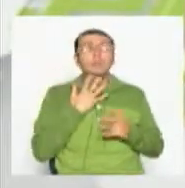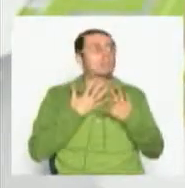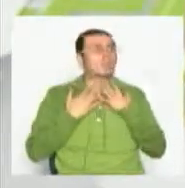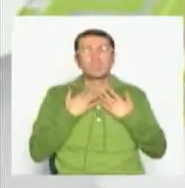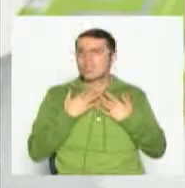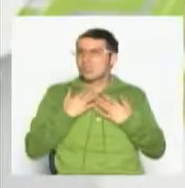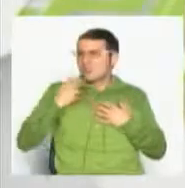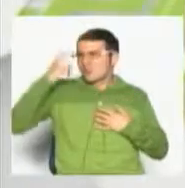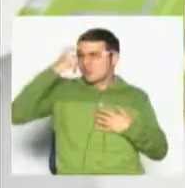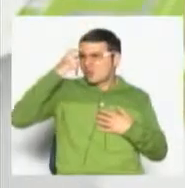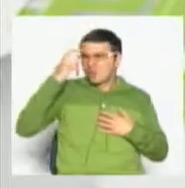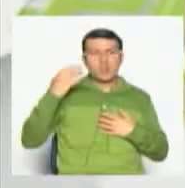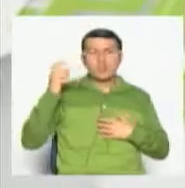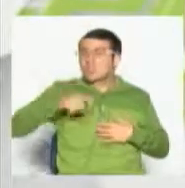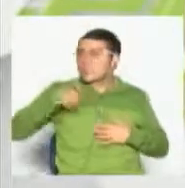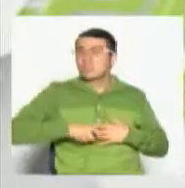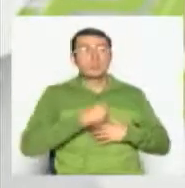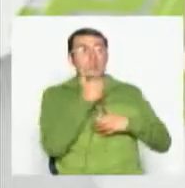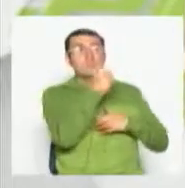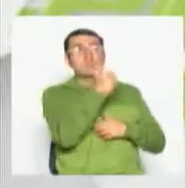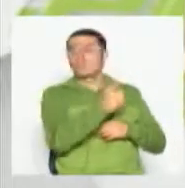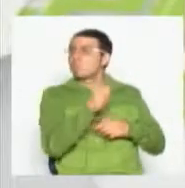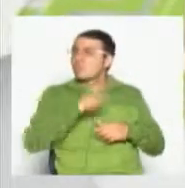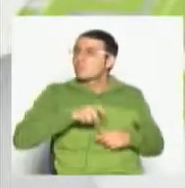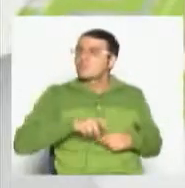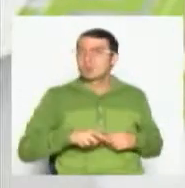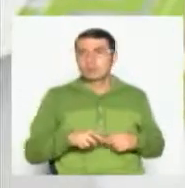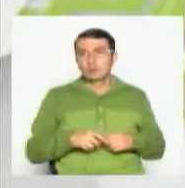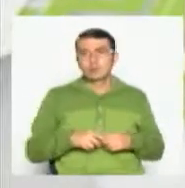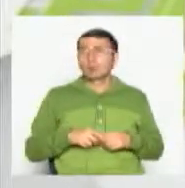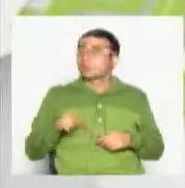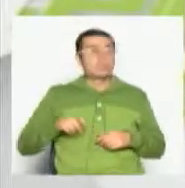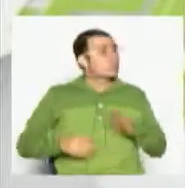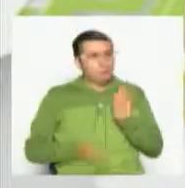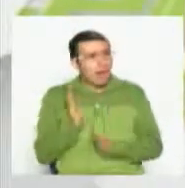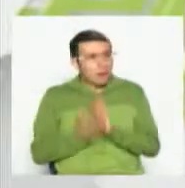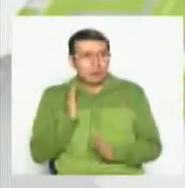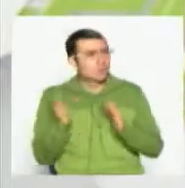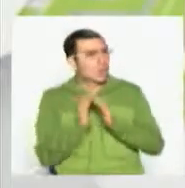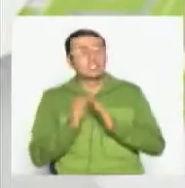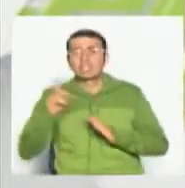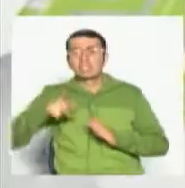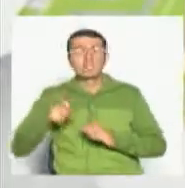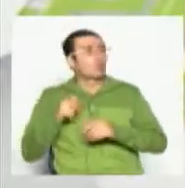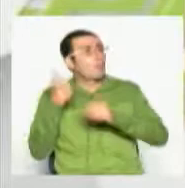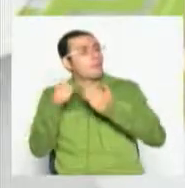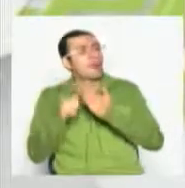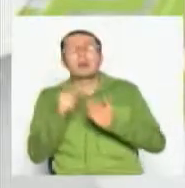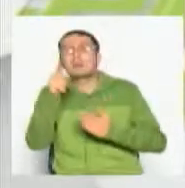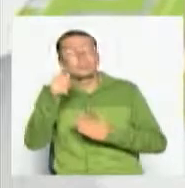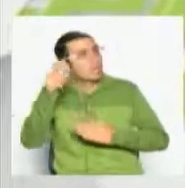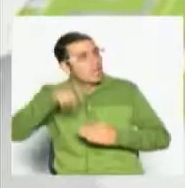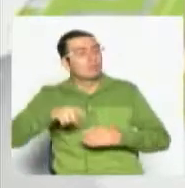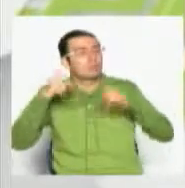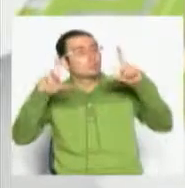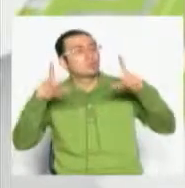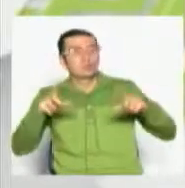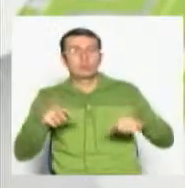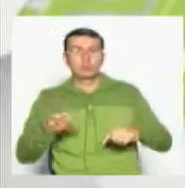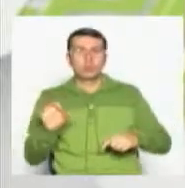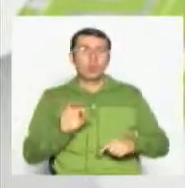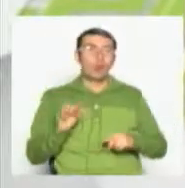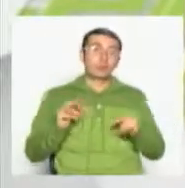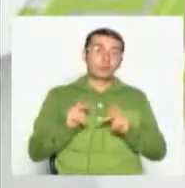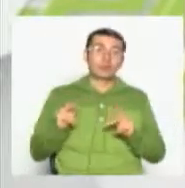agresivos, ¿por qué no? Porque es que necesitamos irnos ya para la casa porque tengo que ir a ver tal programa, ¿cierto? O son personas, se quejan